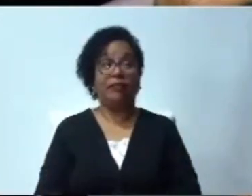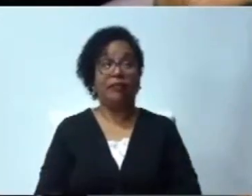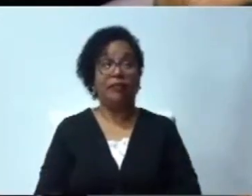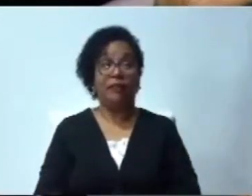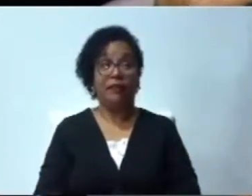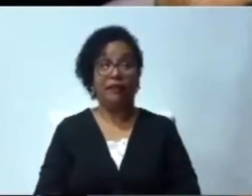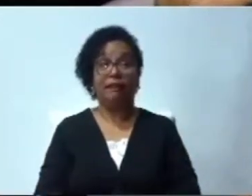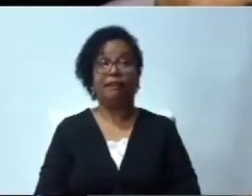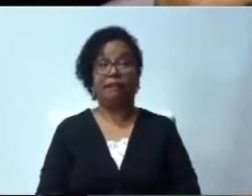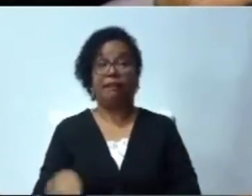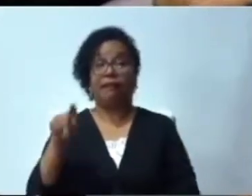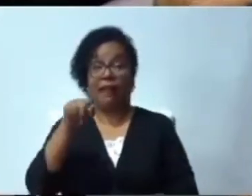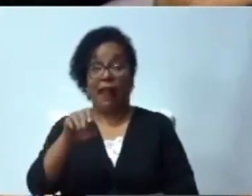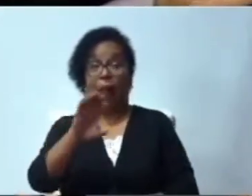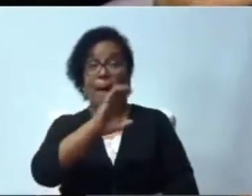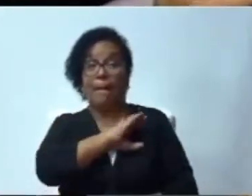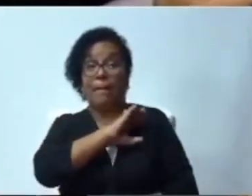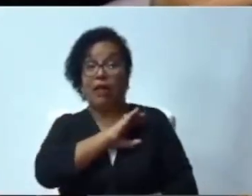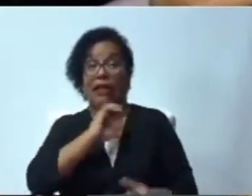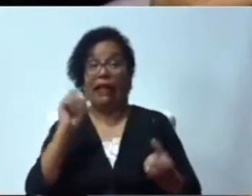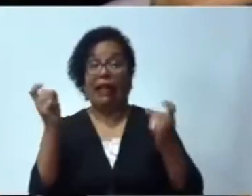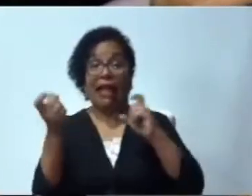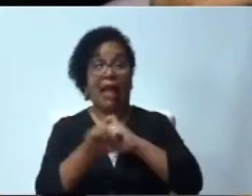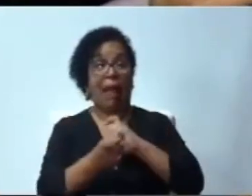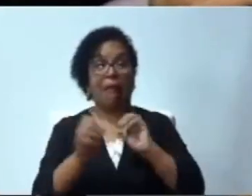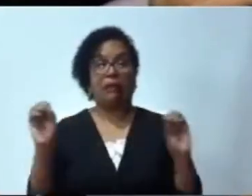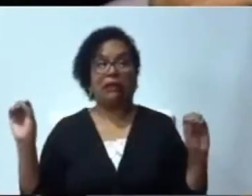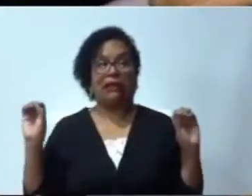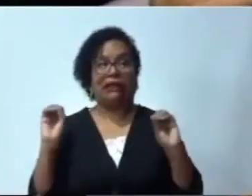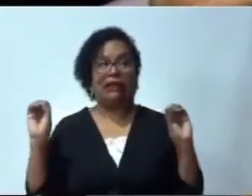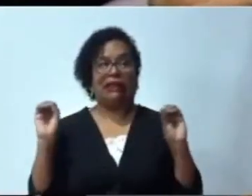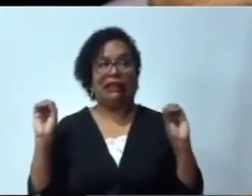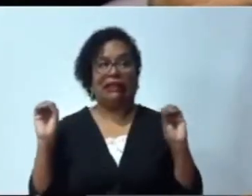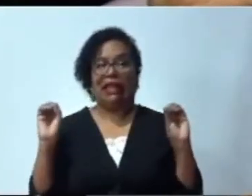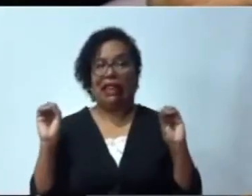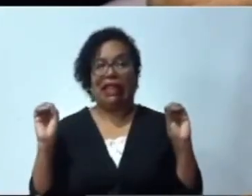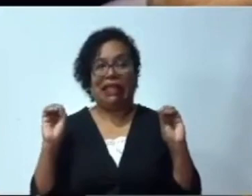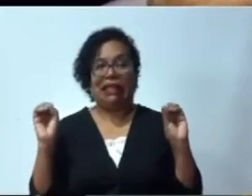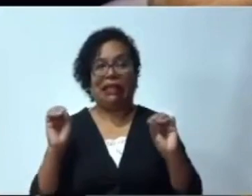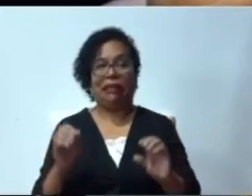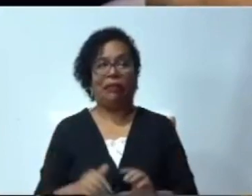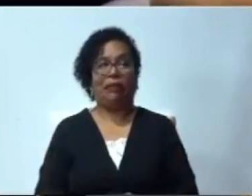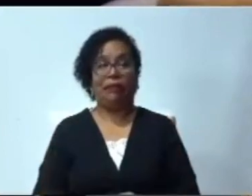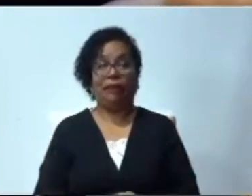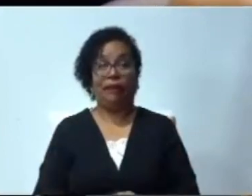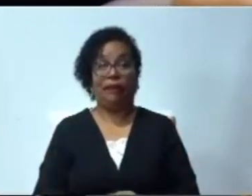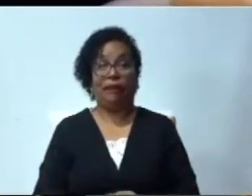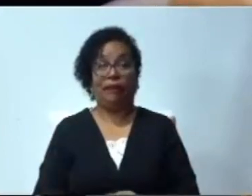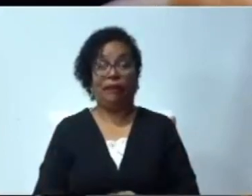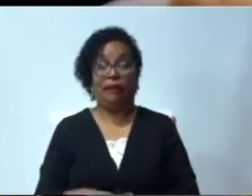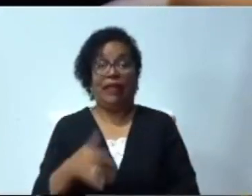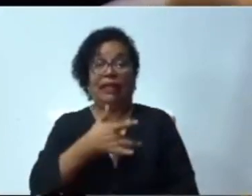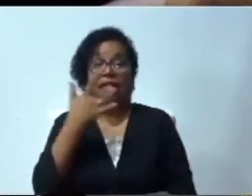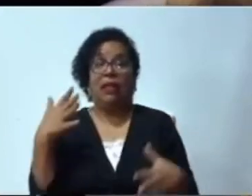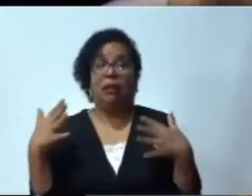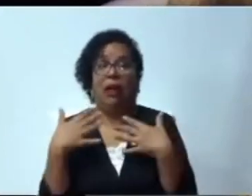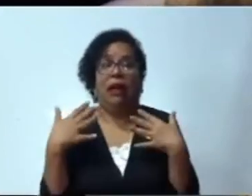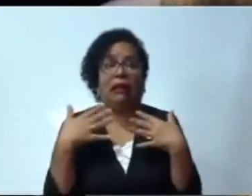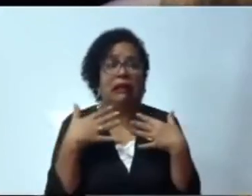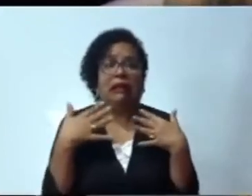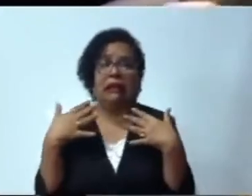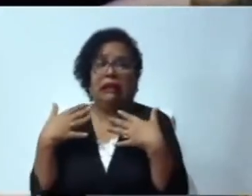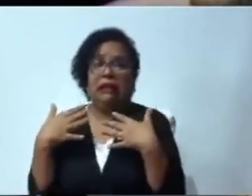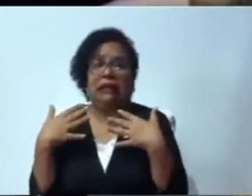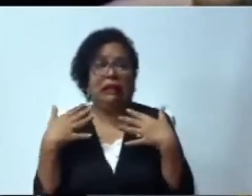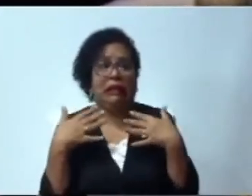ha cumplido con aplicar la reforma policial, no ha cumplido con las soluciones de inseguridad surrealeana, y aquí preguntamos,